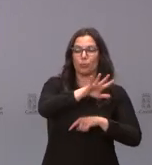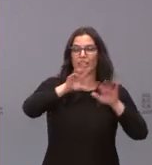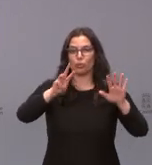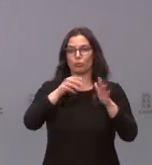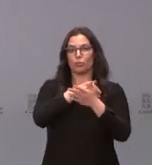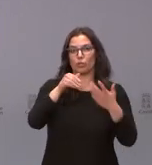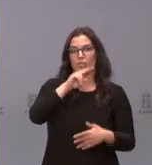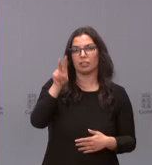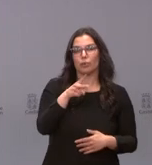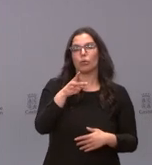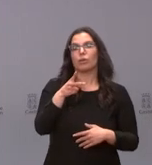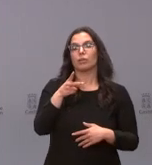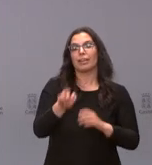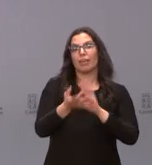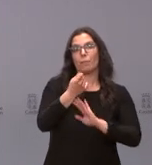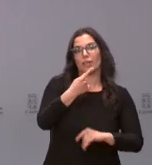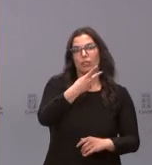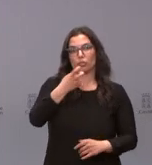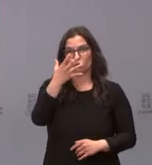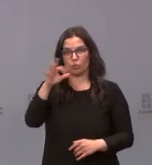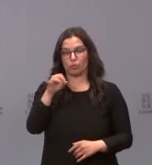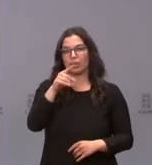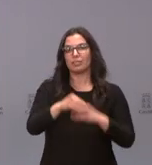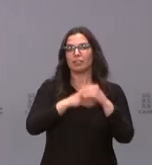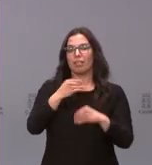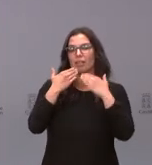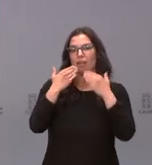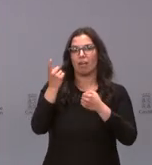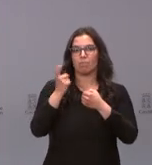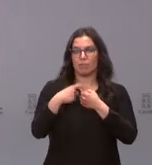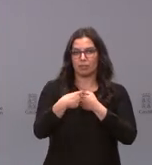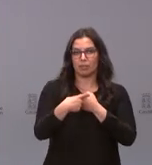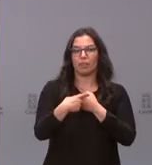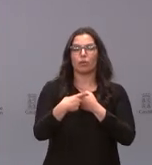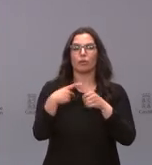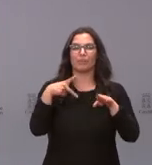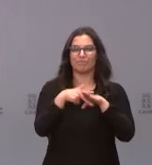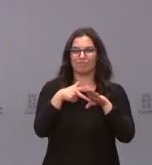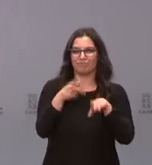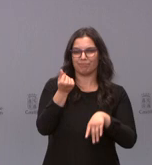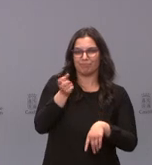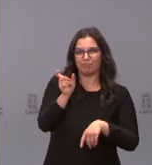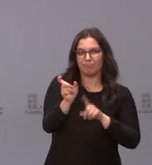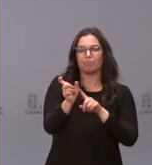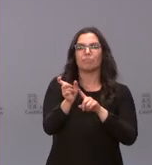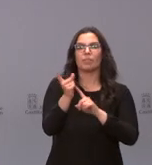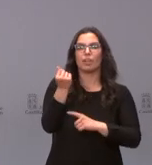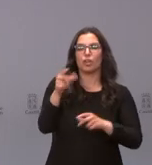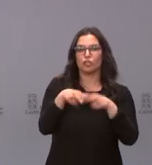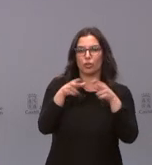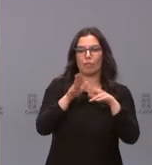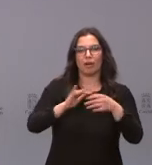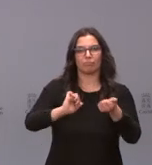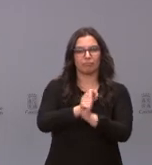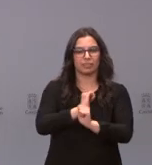de esos 1.250. Esta subvención se va a realizar a través de la participación en el capital social de las compañías o a la concesión de préstamos